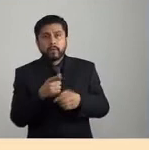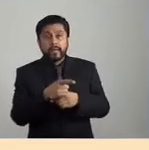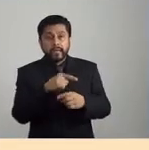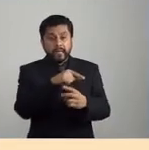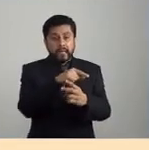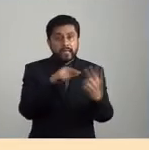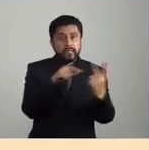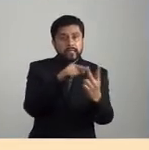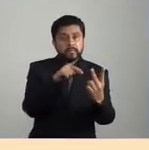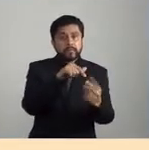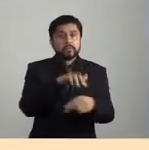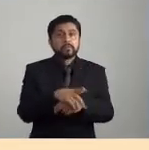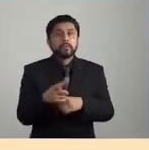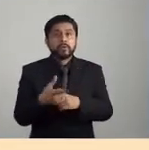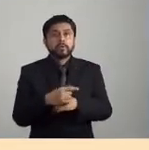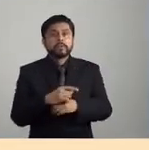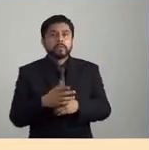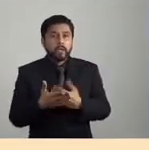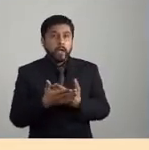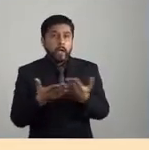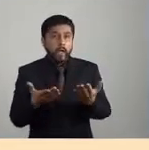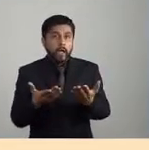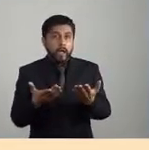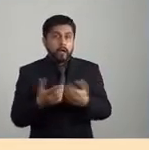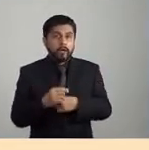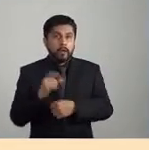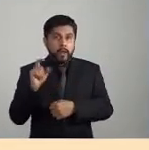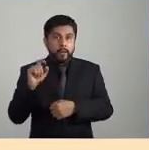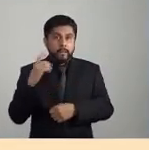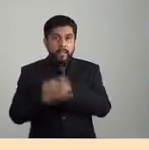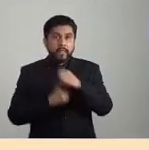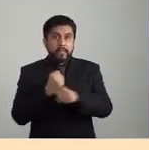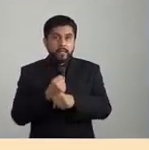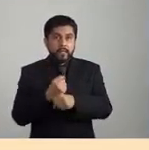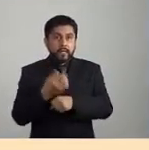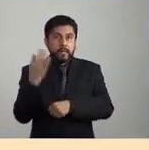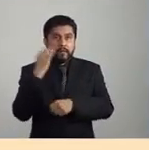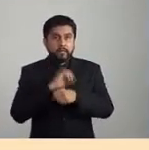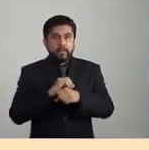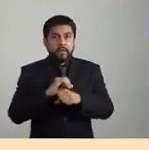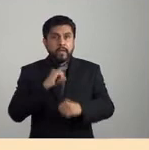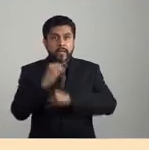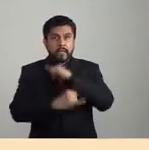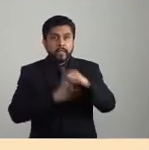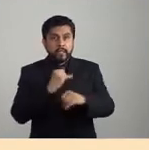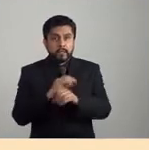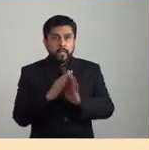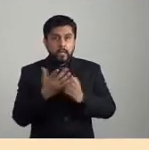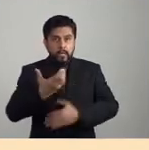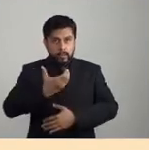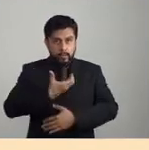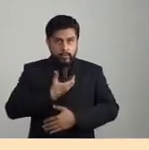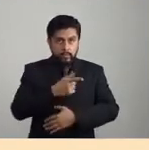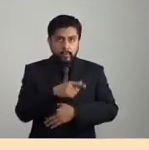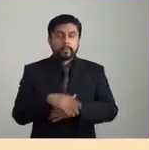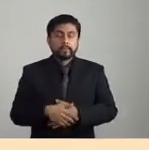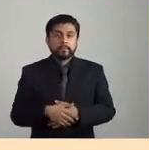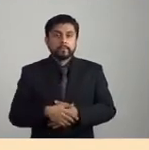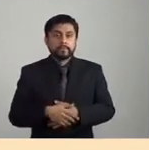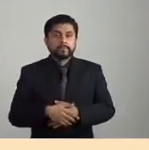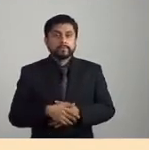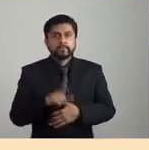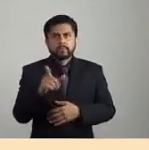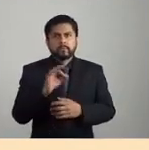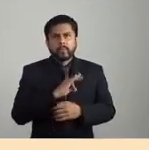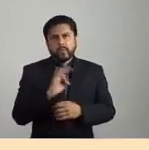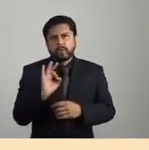presentes en esta vigésima edición de la Feria Internacional del Libro del Zócalo y que lo